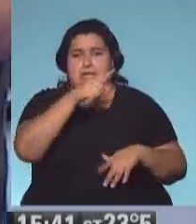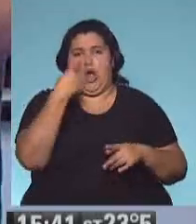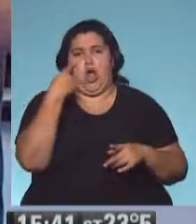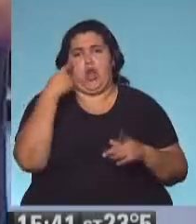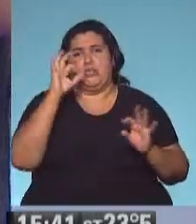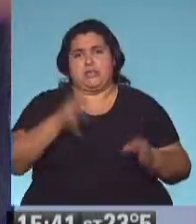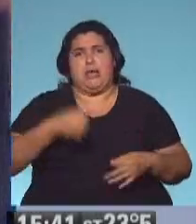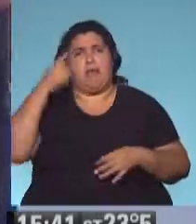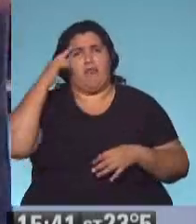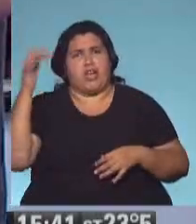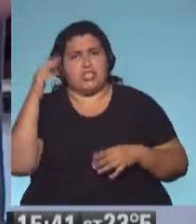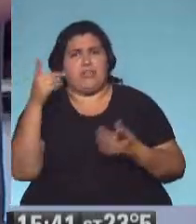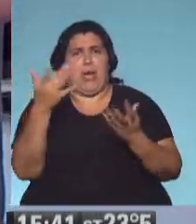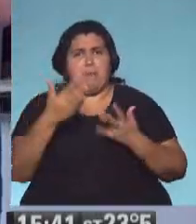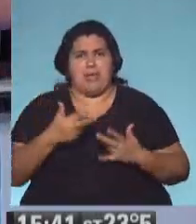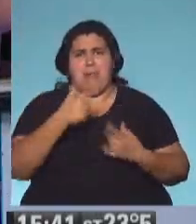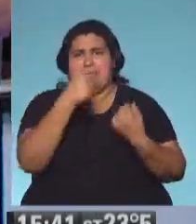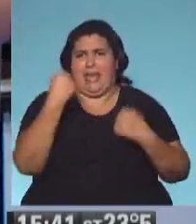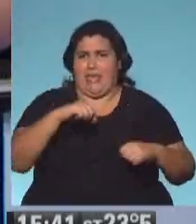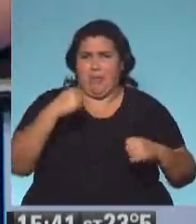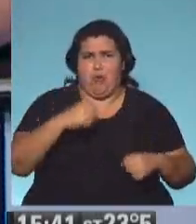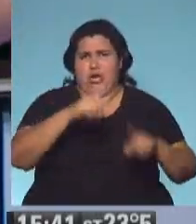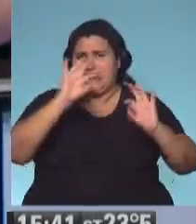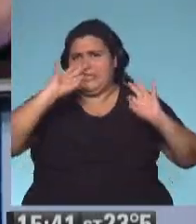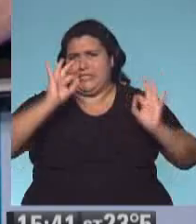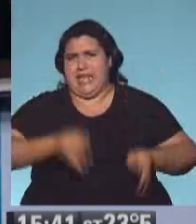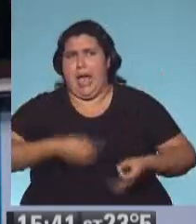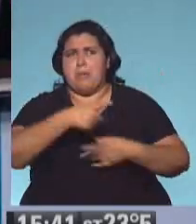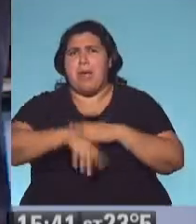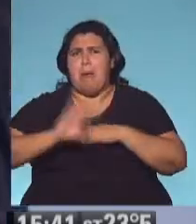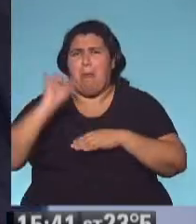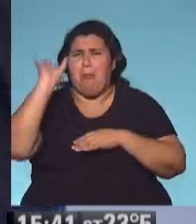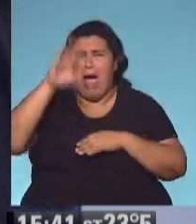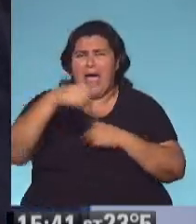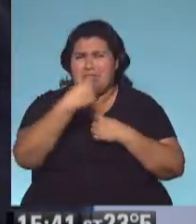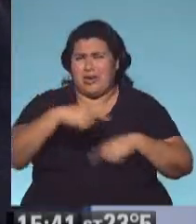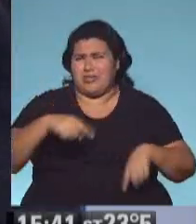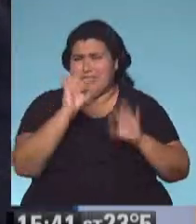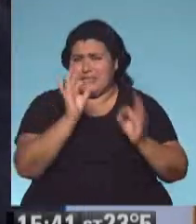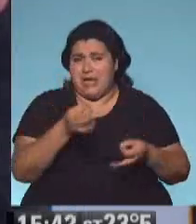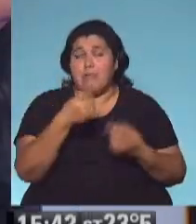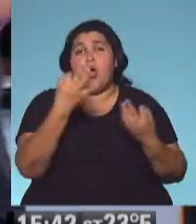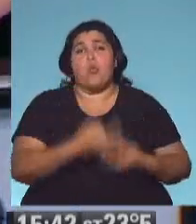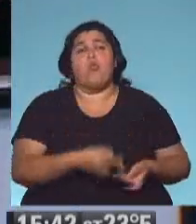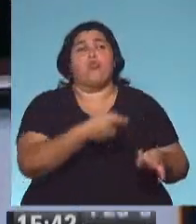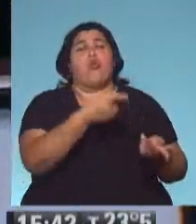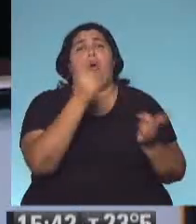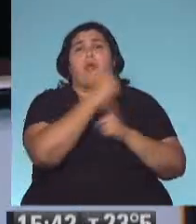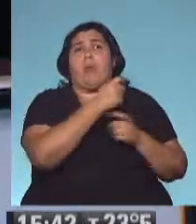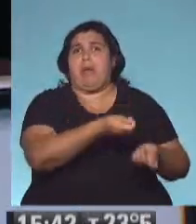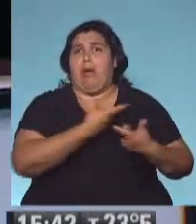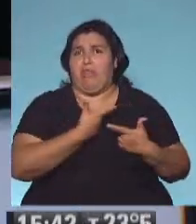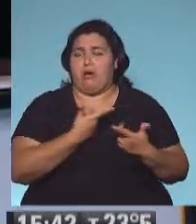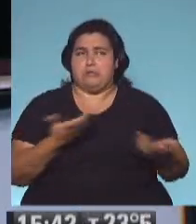filosofía, bueno, deportes. Deportes, vos sabés muchísimo de básquet, de fútbol. Muchísimo, sí, tal cual. Y nos dejó un problema, una cuestión para